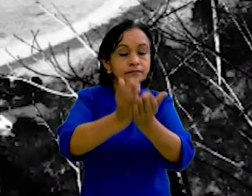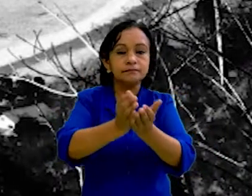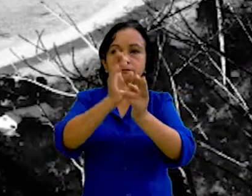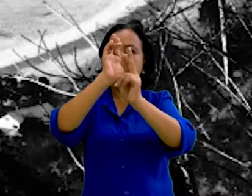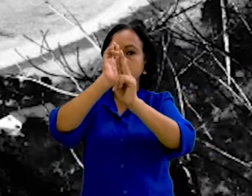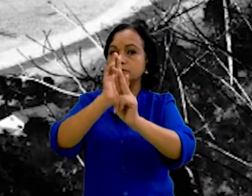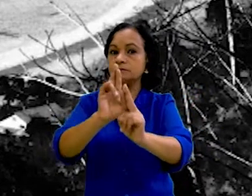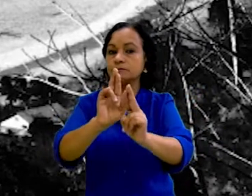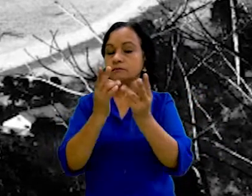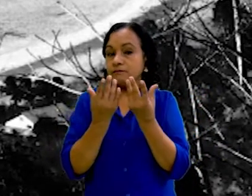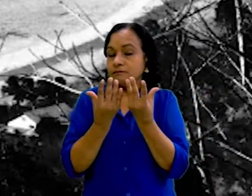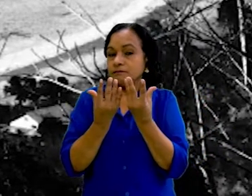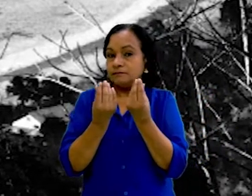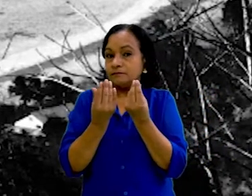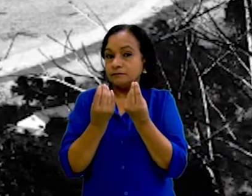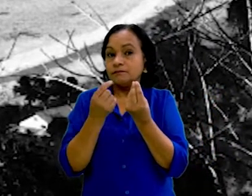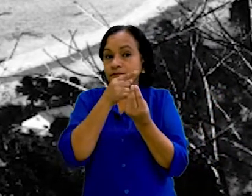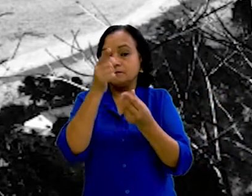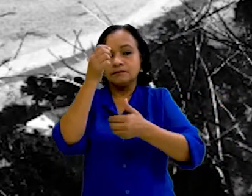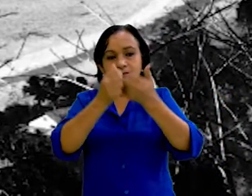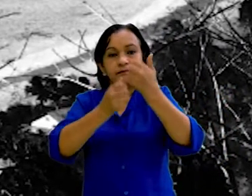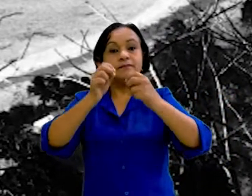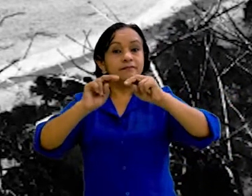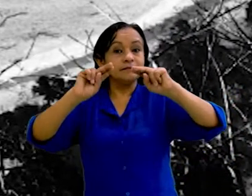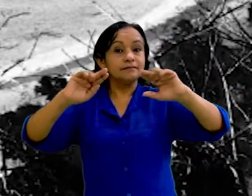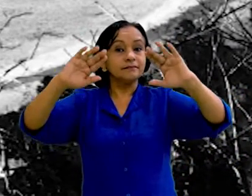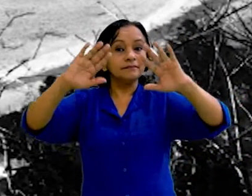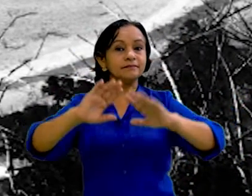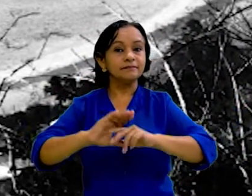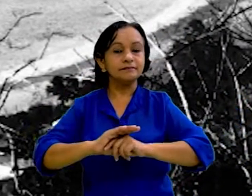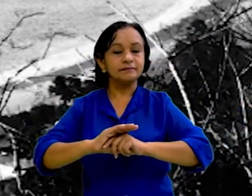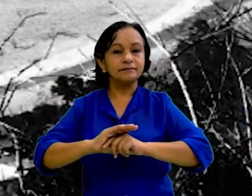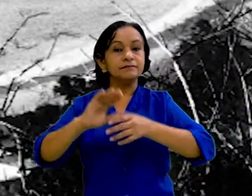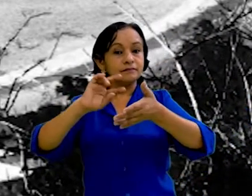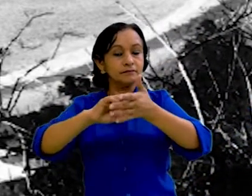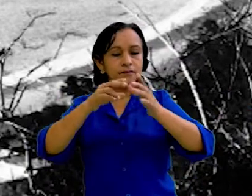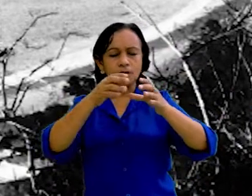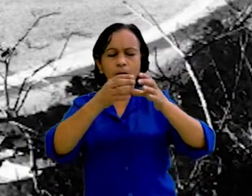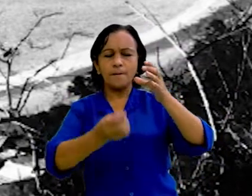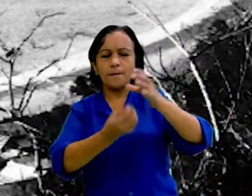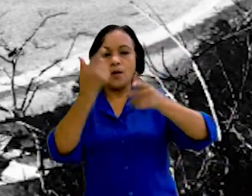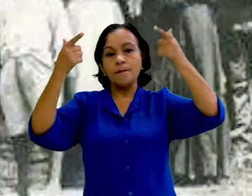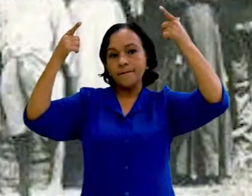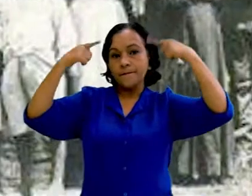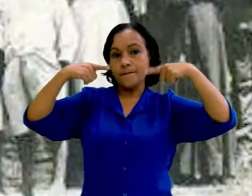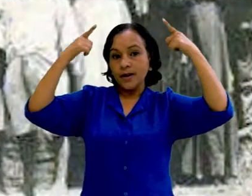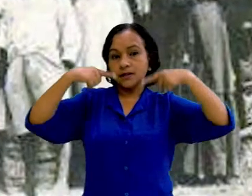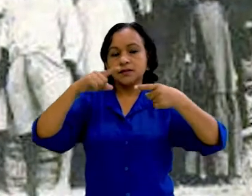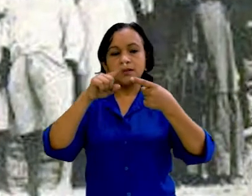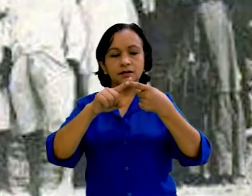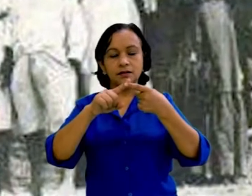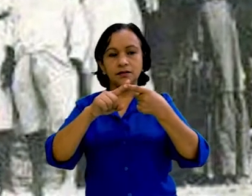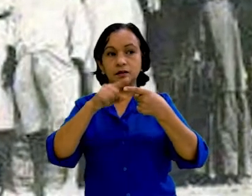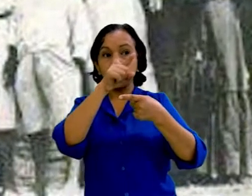gran respeto y temor que dichos pueblos sentían por los fenómenos naturales. Por algo, el volcán Masaya, o Popogatepe,